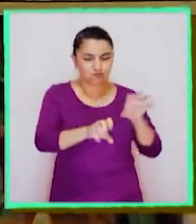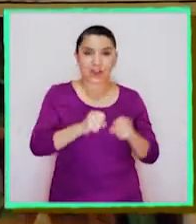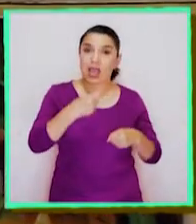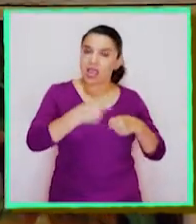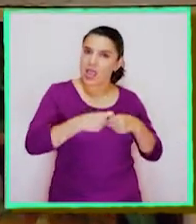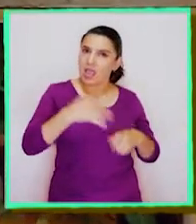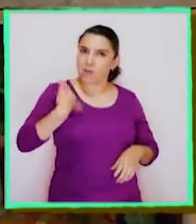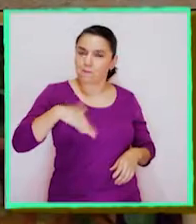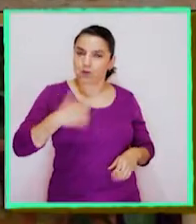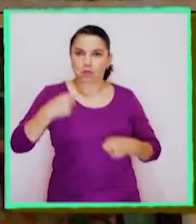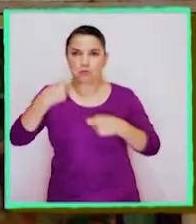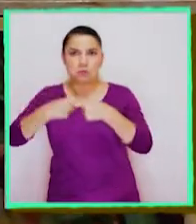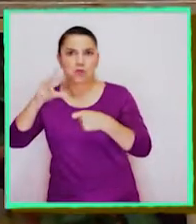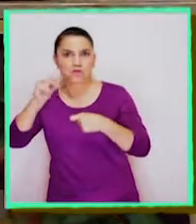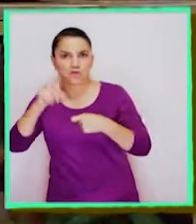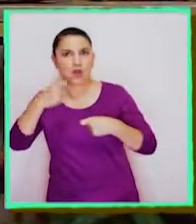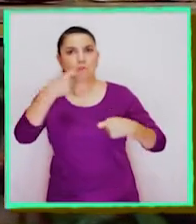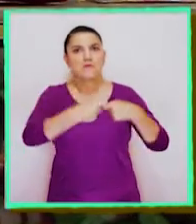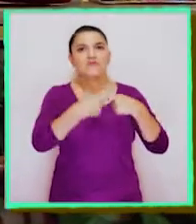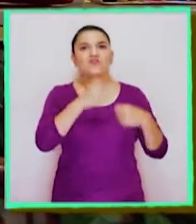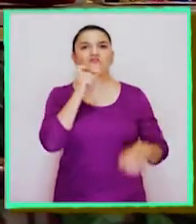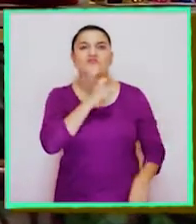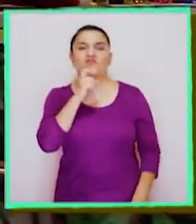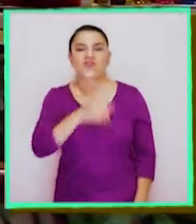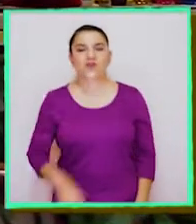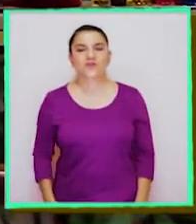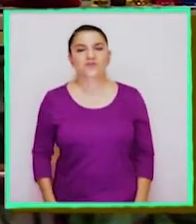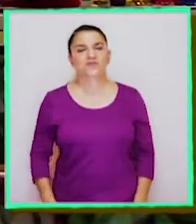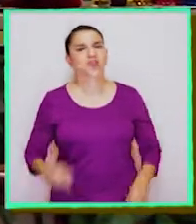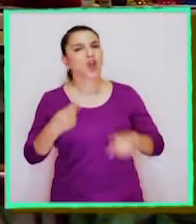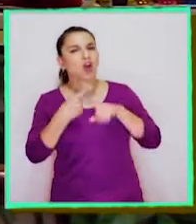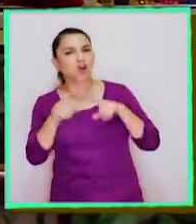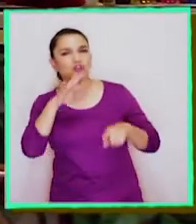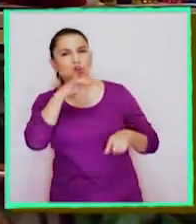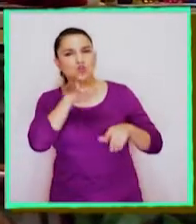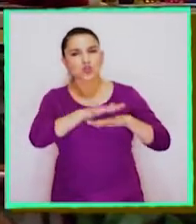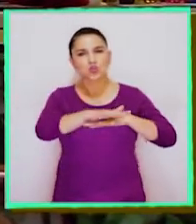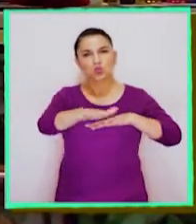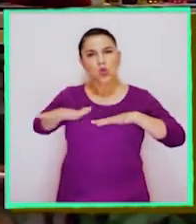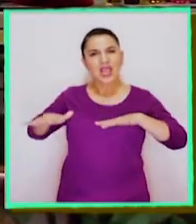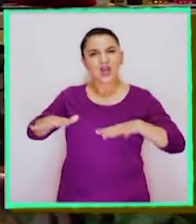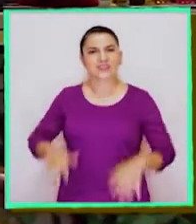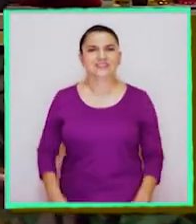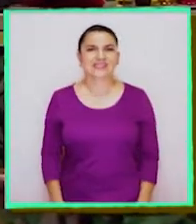importantes, como el aluminio y el cobre. ¿Qué otros usos le damos al suelo?